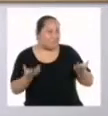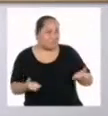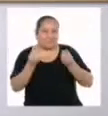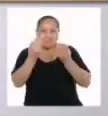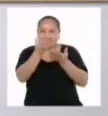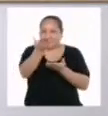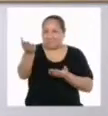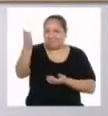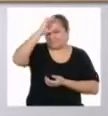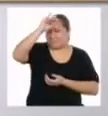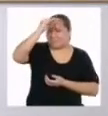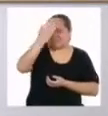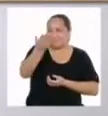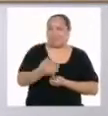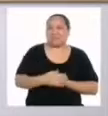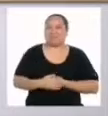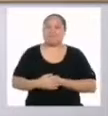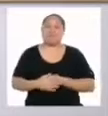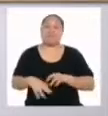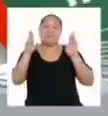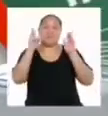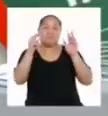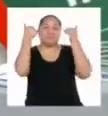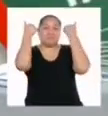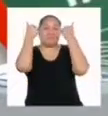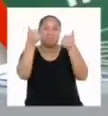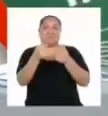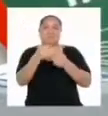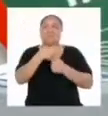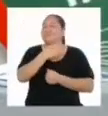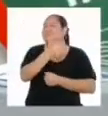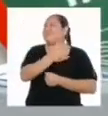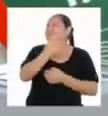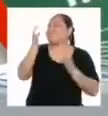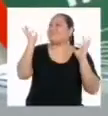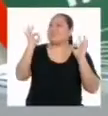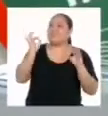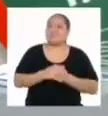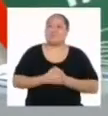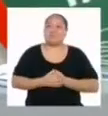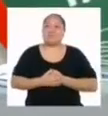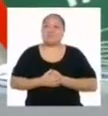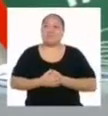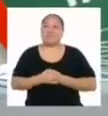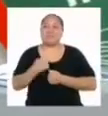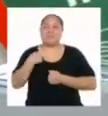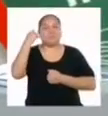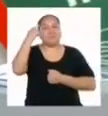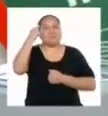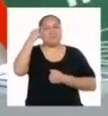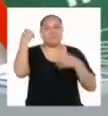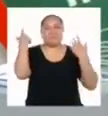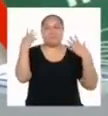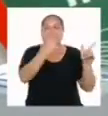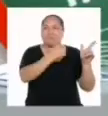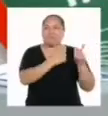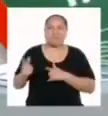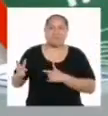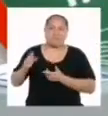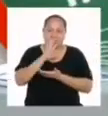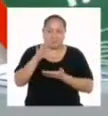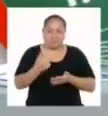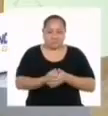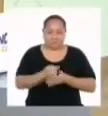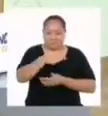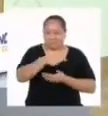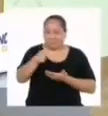¿Cómo están ustedes, chicas y chicos? Espero que muy bien. Yo me siento genial, profesor. Me parece que ya tenemos todo listo para